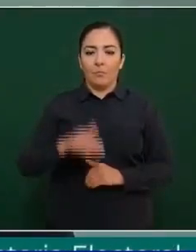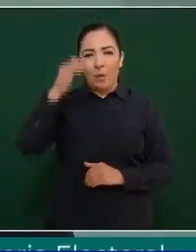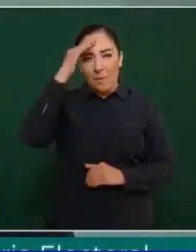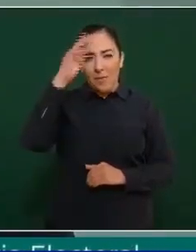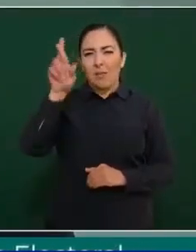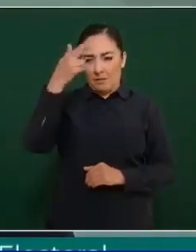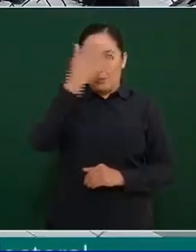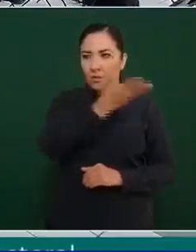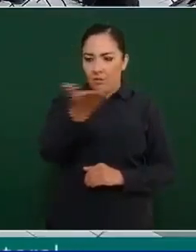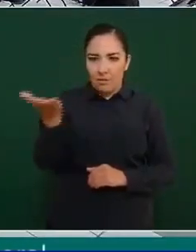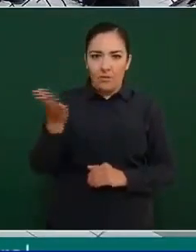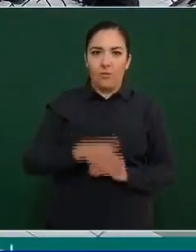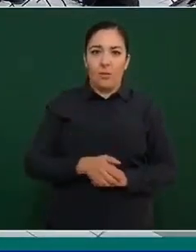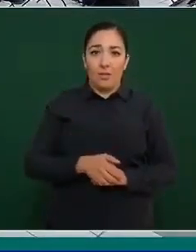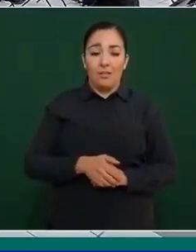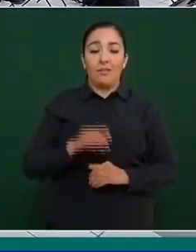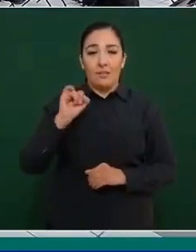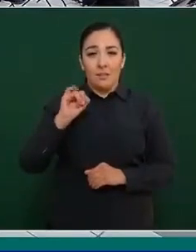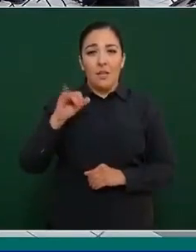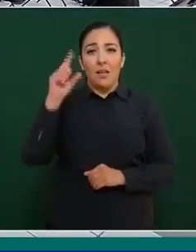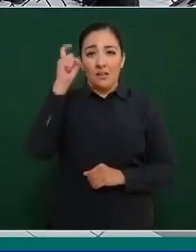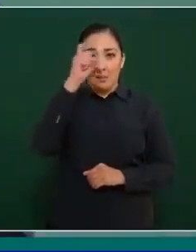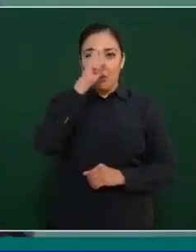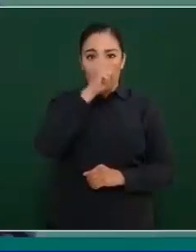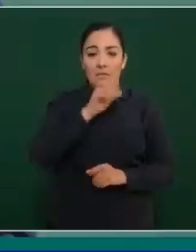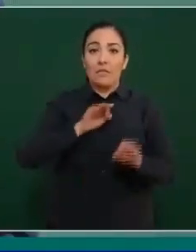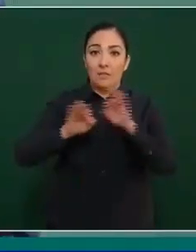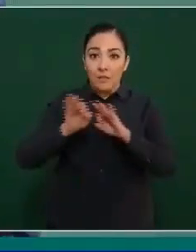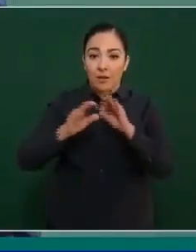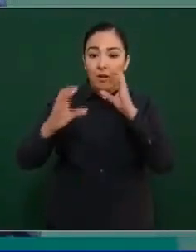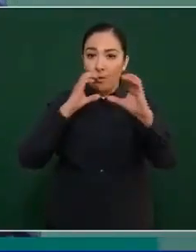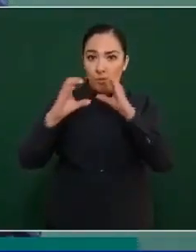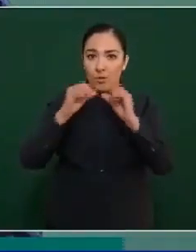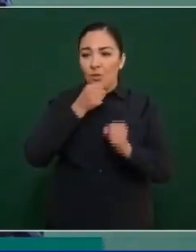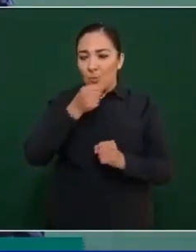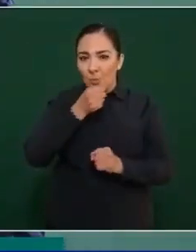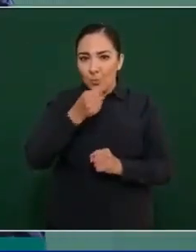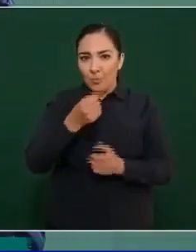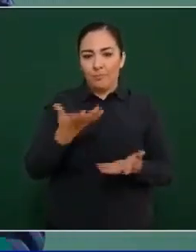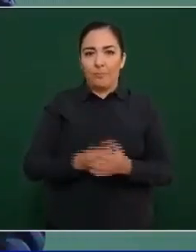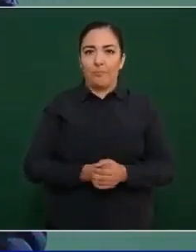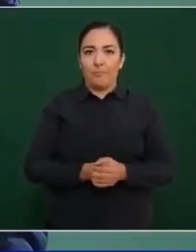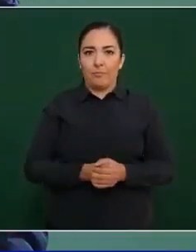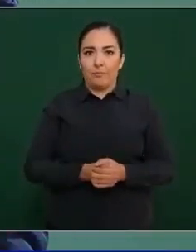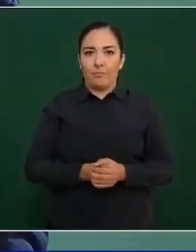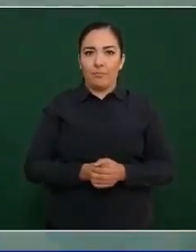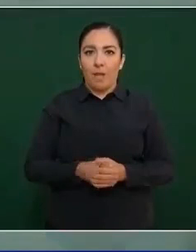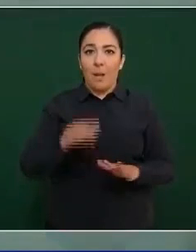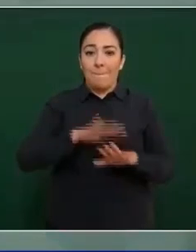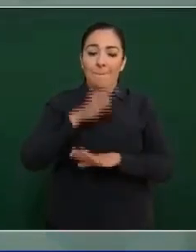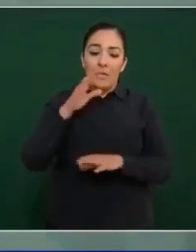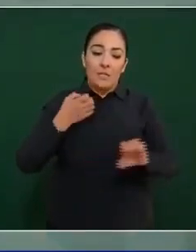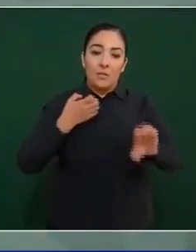cuenta. Es muy difícil hacer el periodismo en los estados.